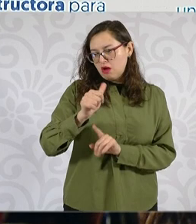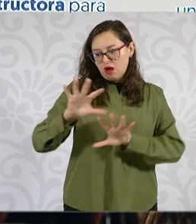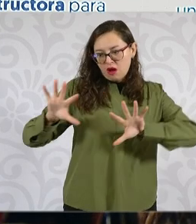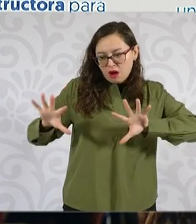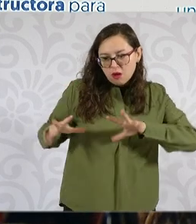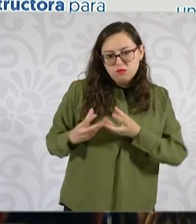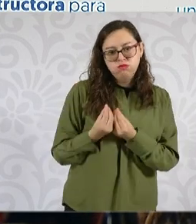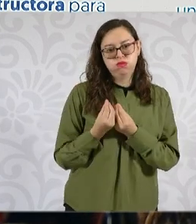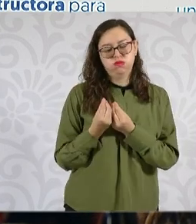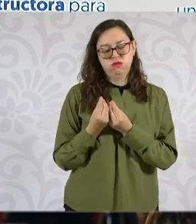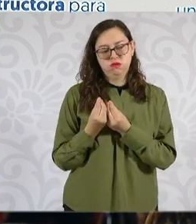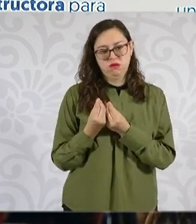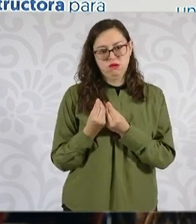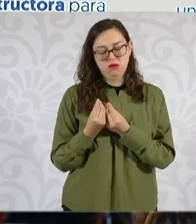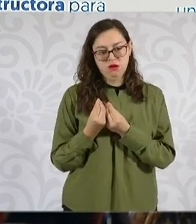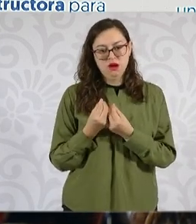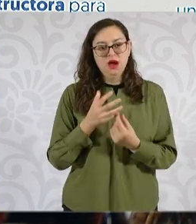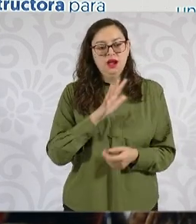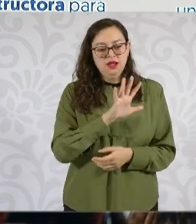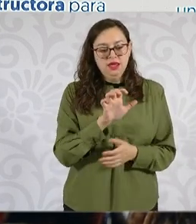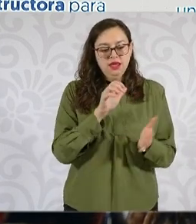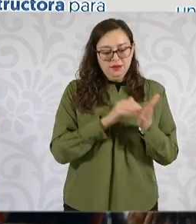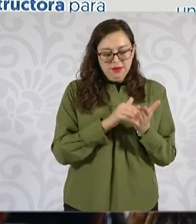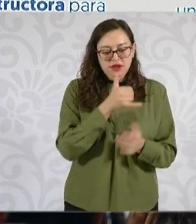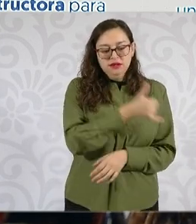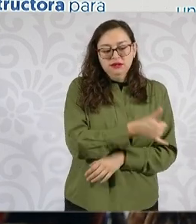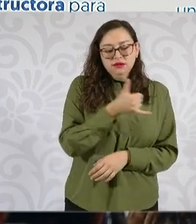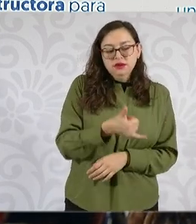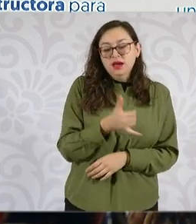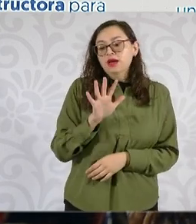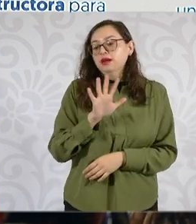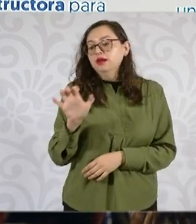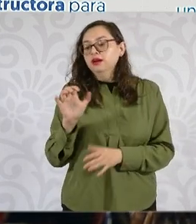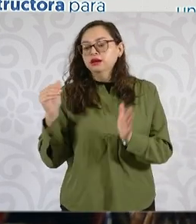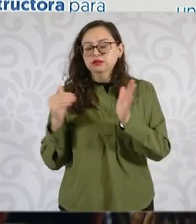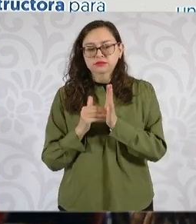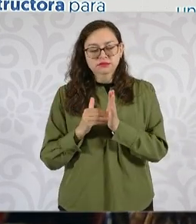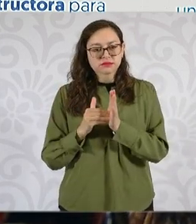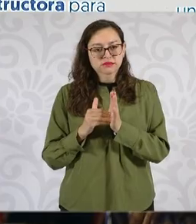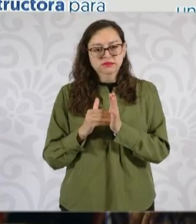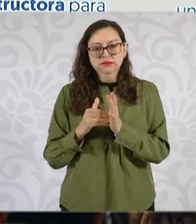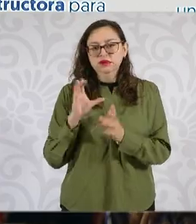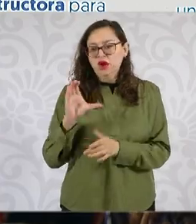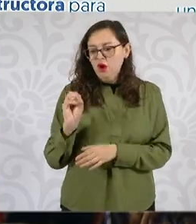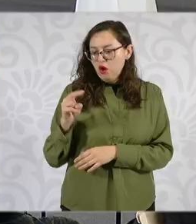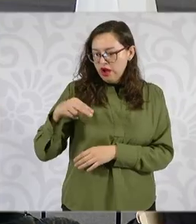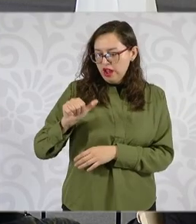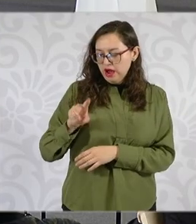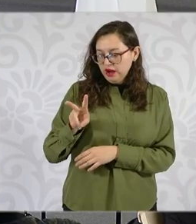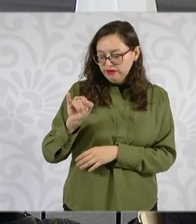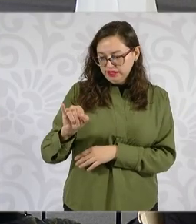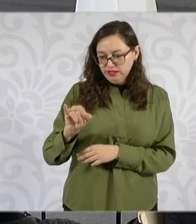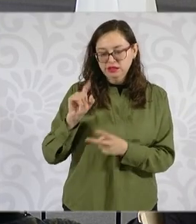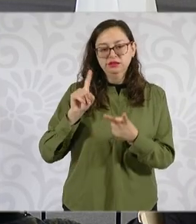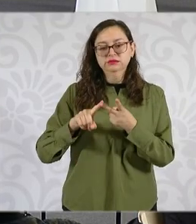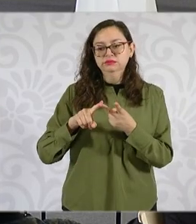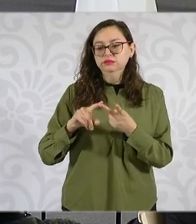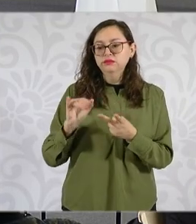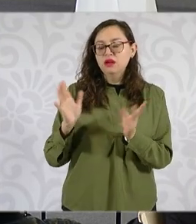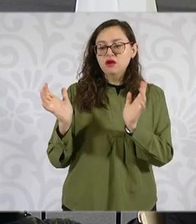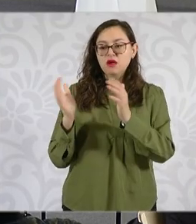500 mil del Infonavit y 500 mil que se están estimando para Conavi y para Foviste.